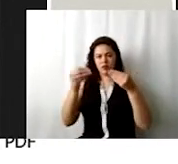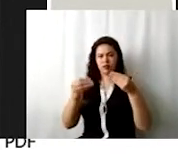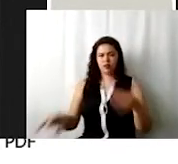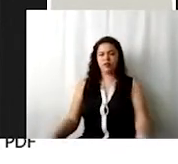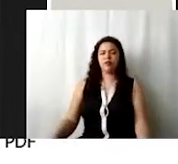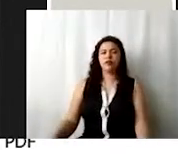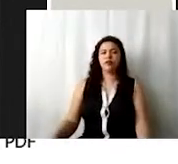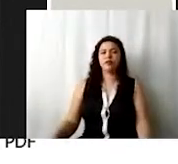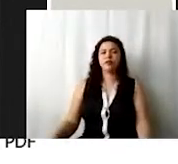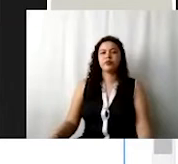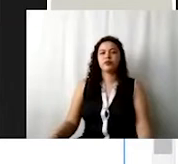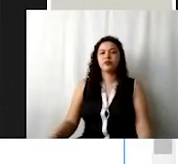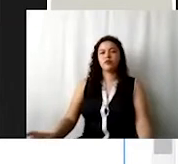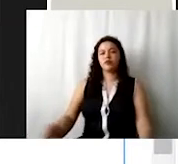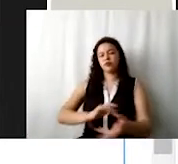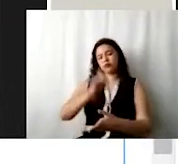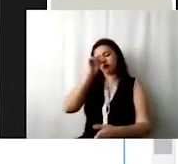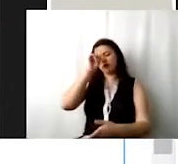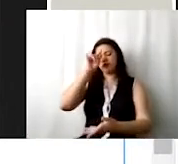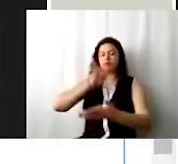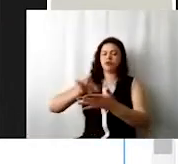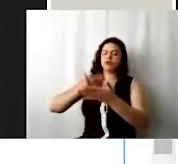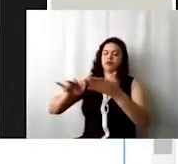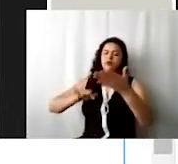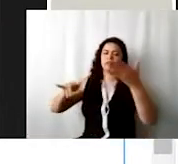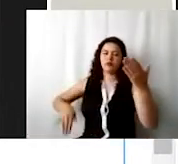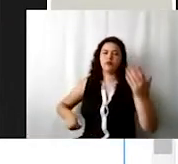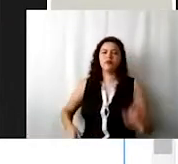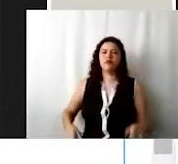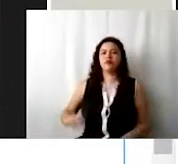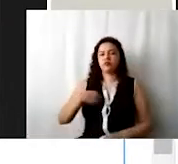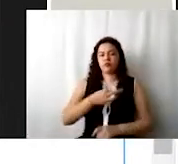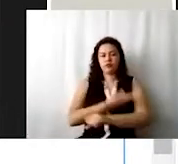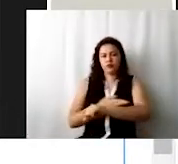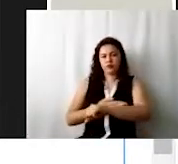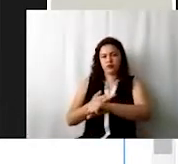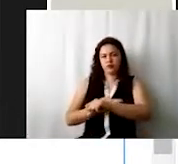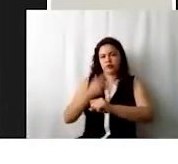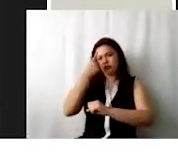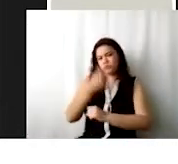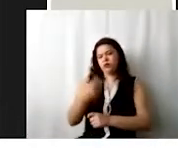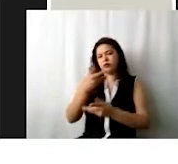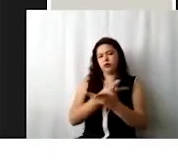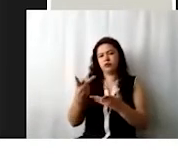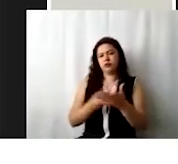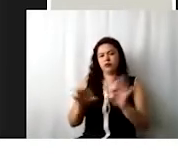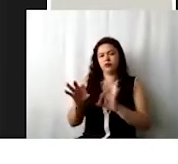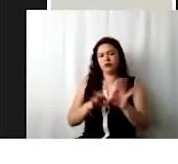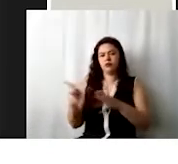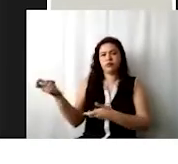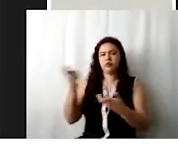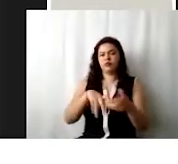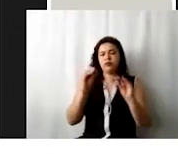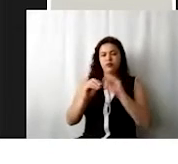una vez que leímos el instructivo, nos vamos al registro o a la captura del programa de trabajo y presupuesto.